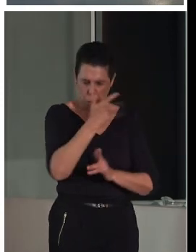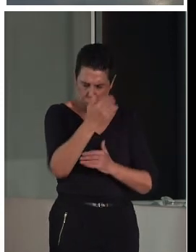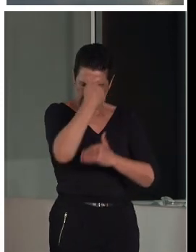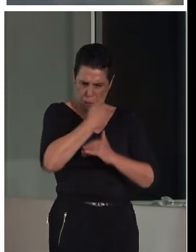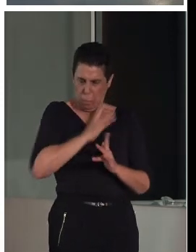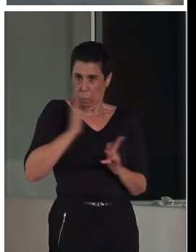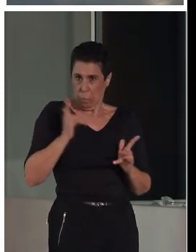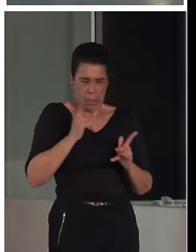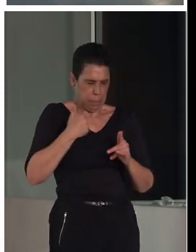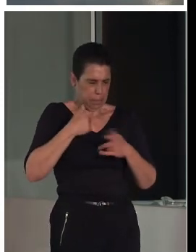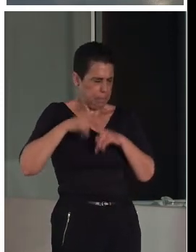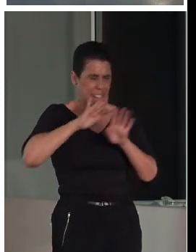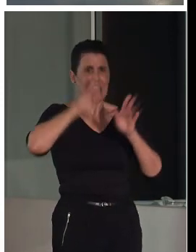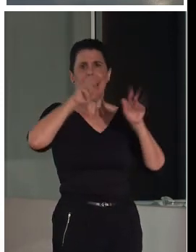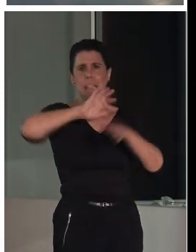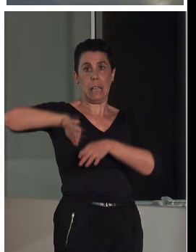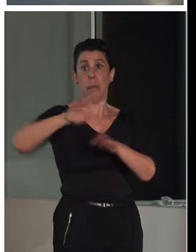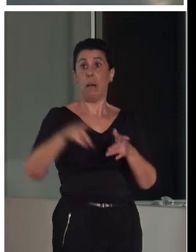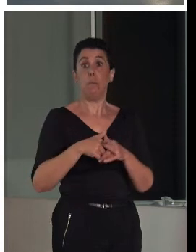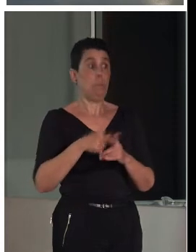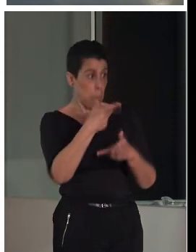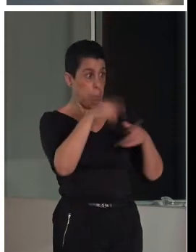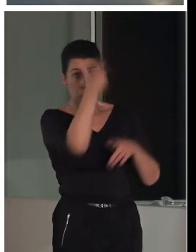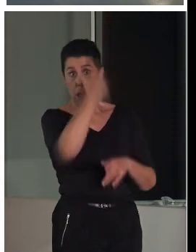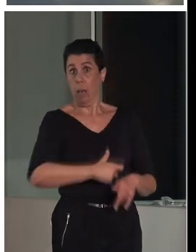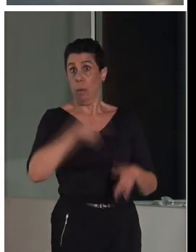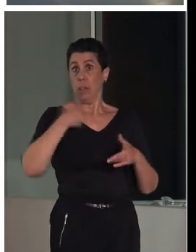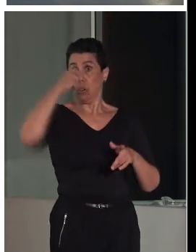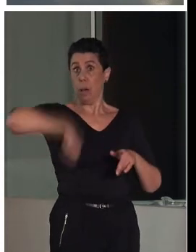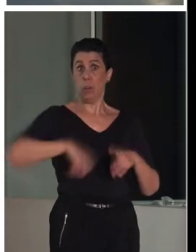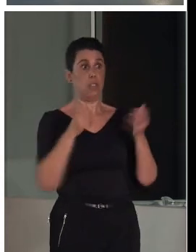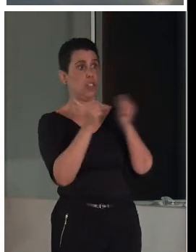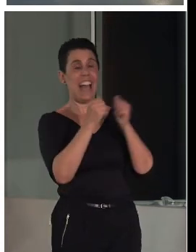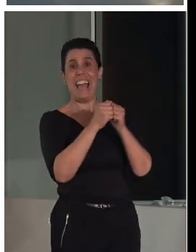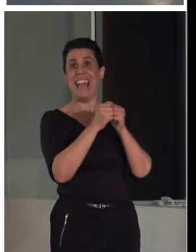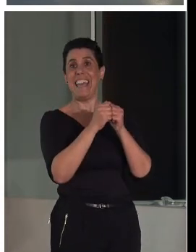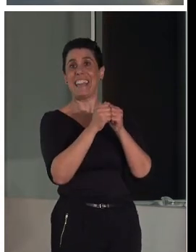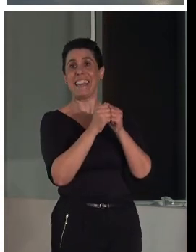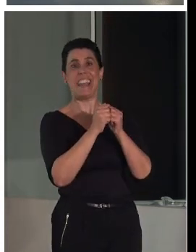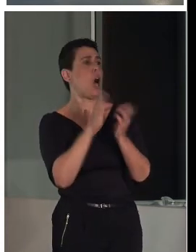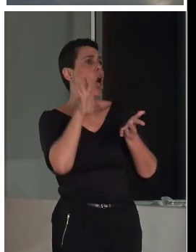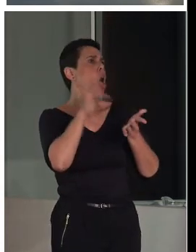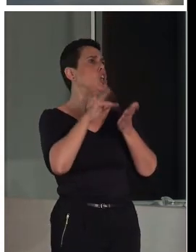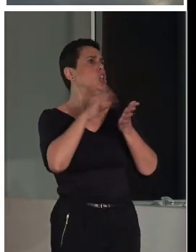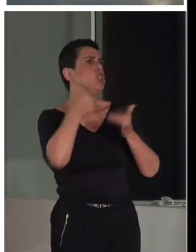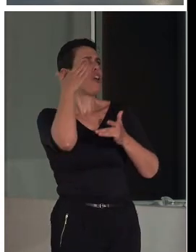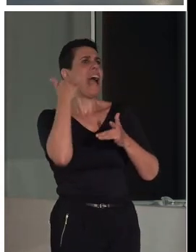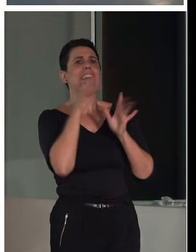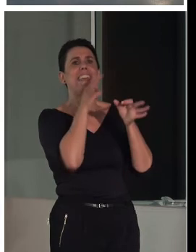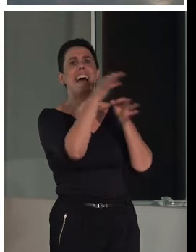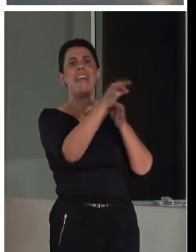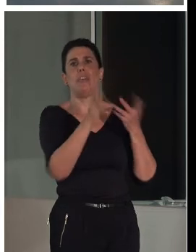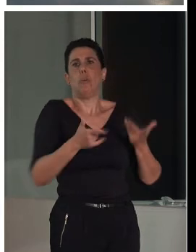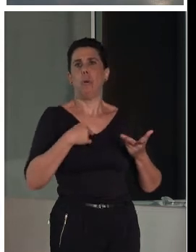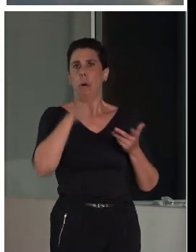tenemos montada. Y lo sacaron, pues bueno, era el día este famoso de los pueblos. Y se enfadó, pues porque no habían